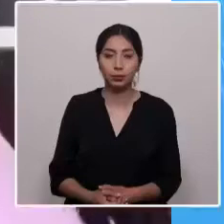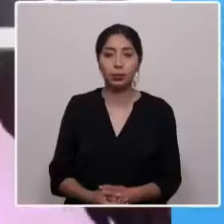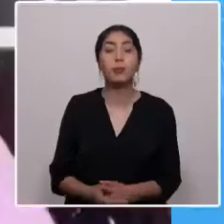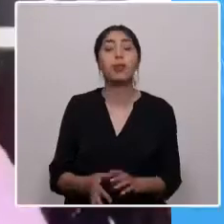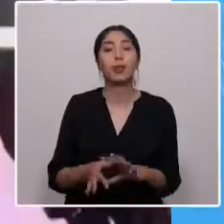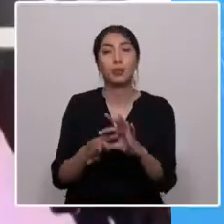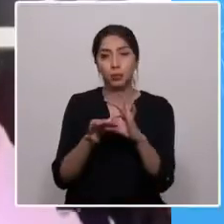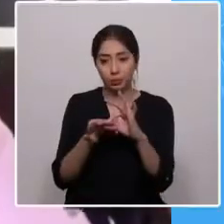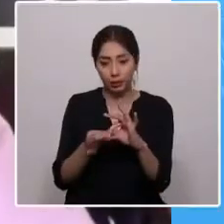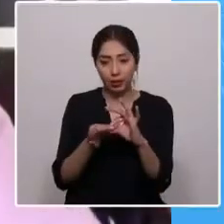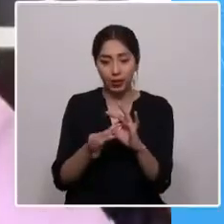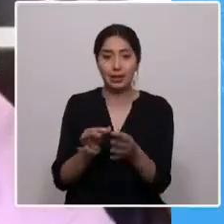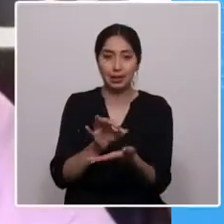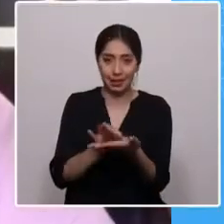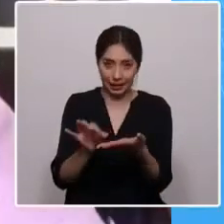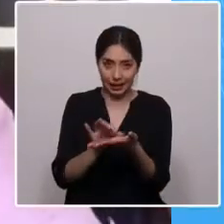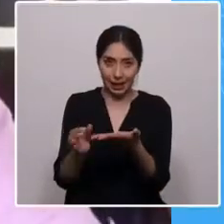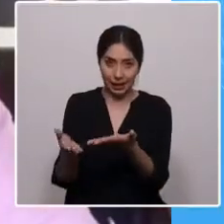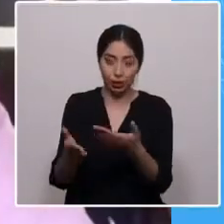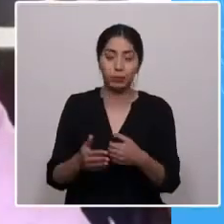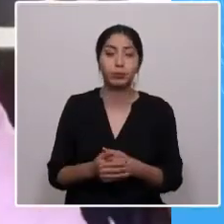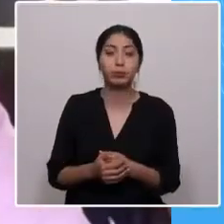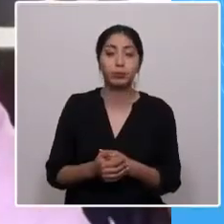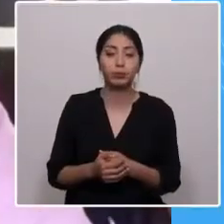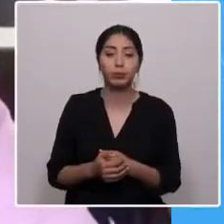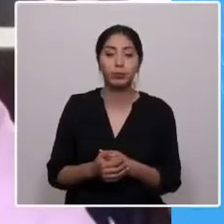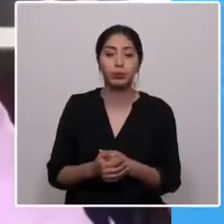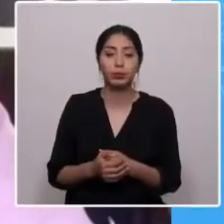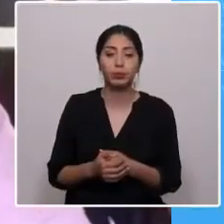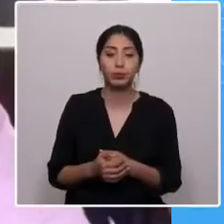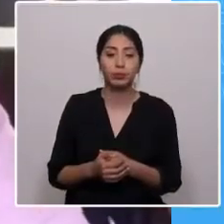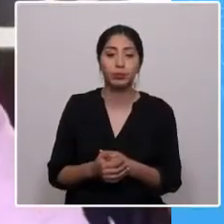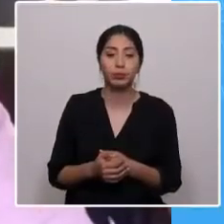Un secretario. Ahí sí, porque no estaba habilitado.